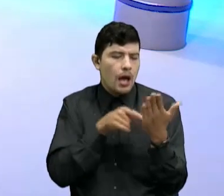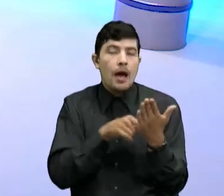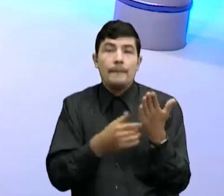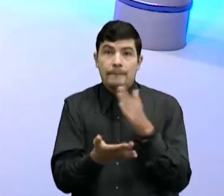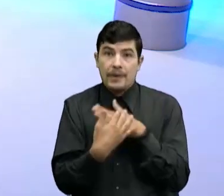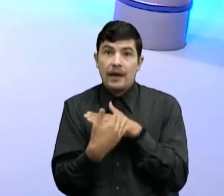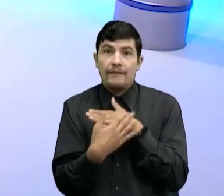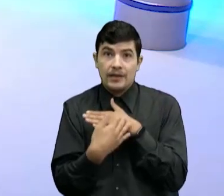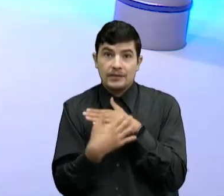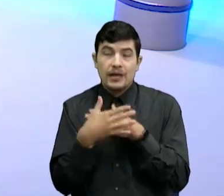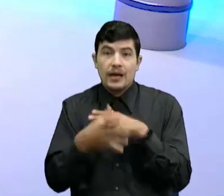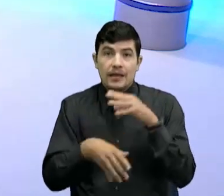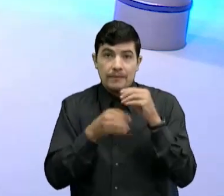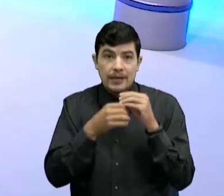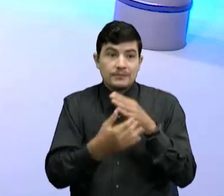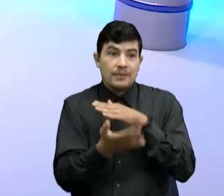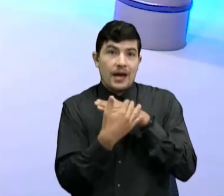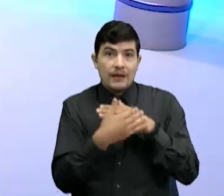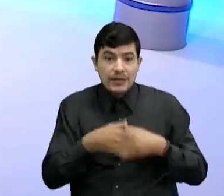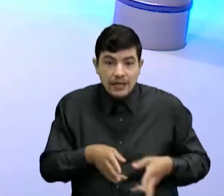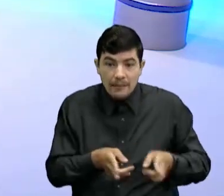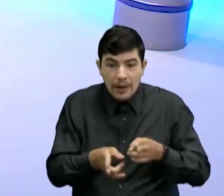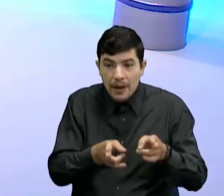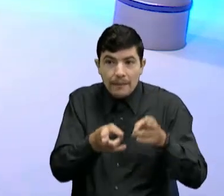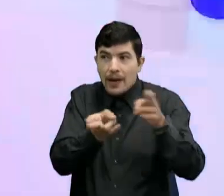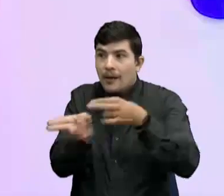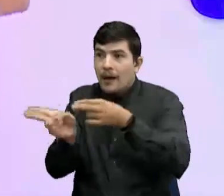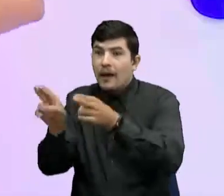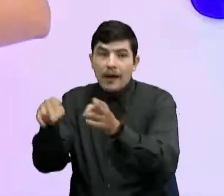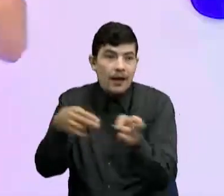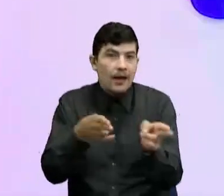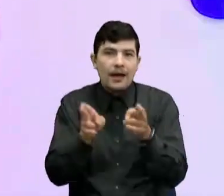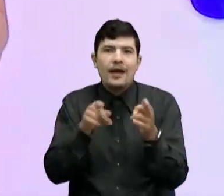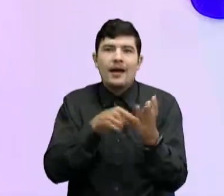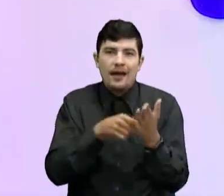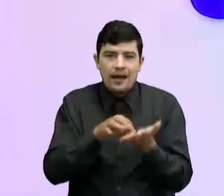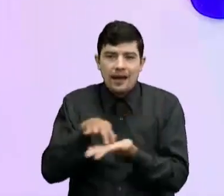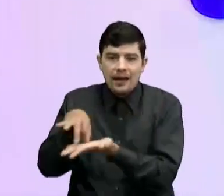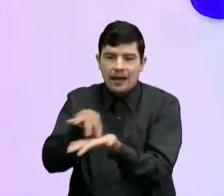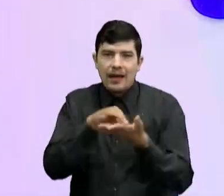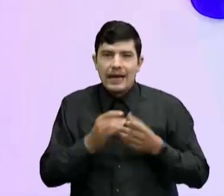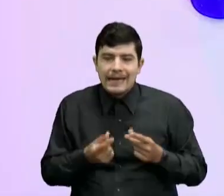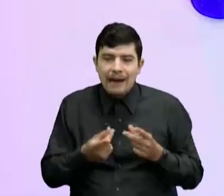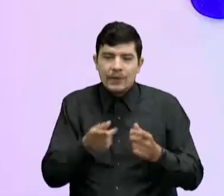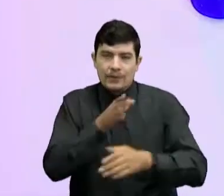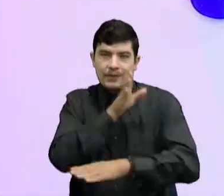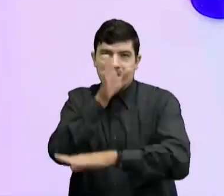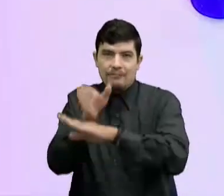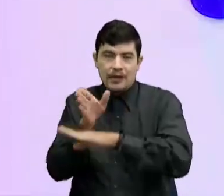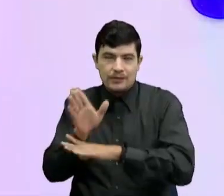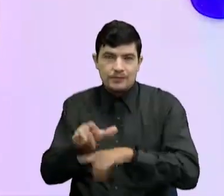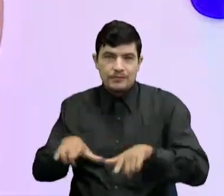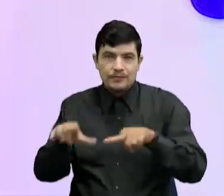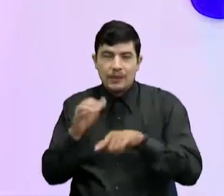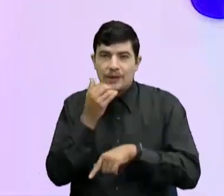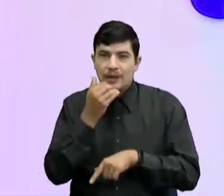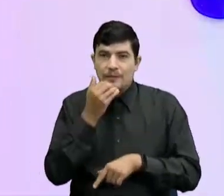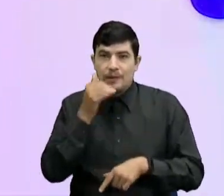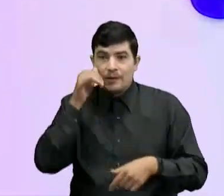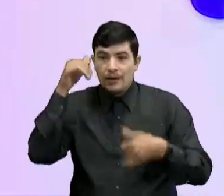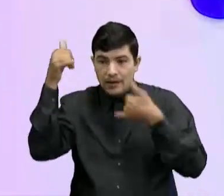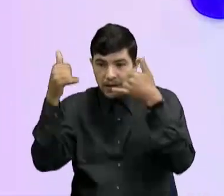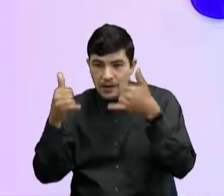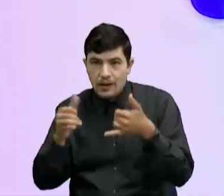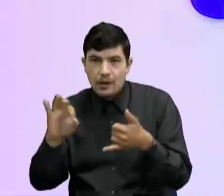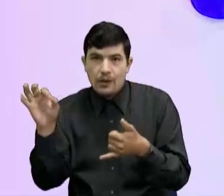Me indican la ruta para ir al Banco Presente Profe La ruta más rápida, ¿cierto? Si hay cámaras de